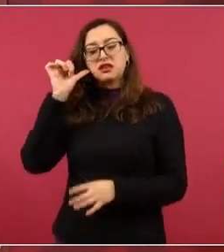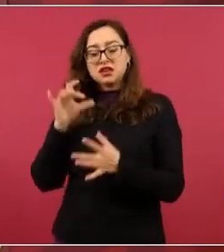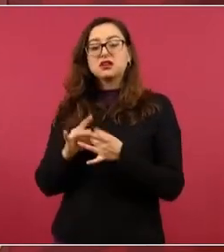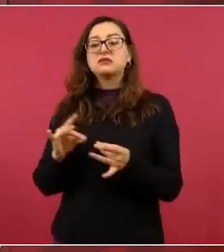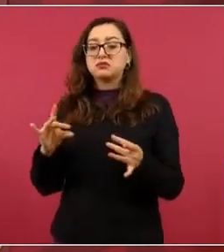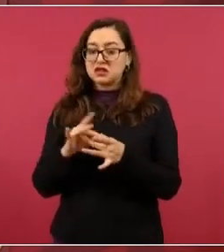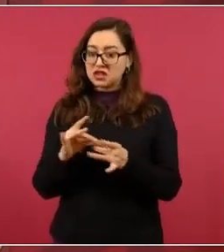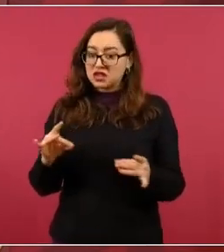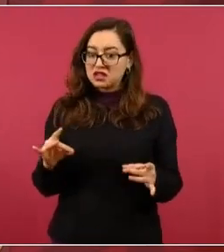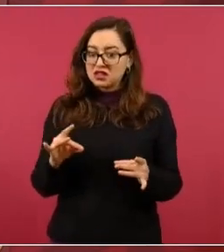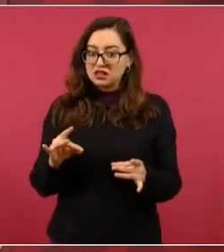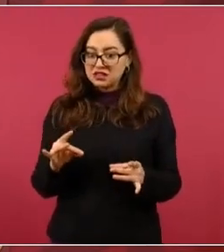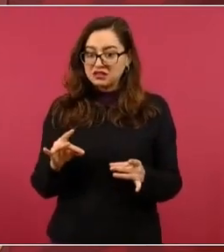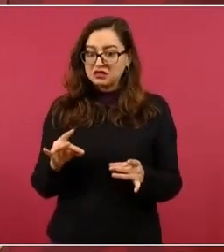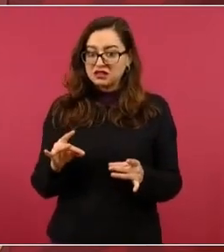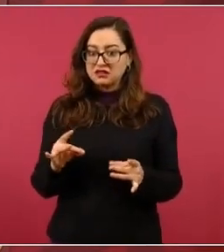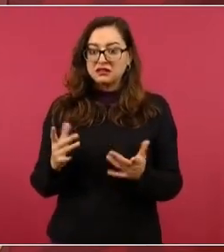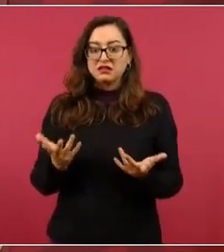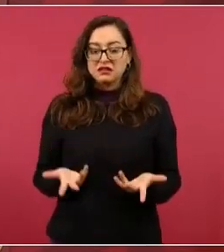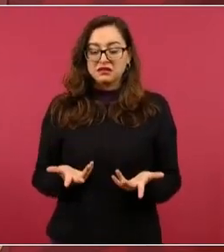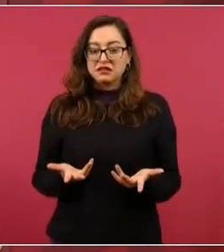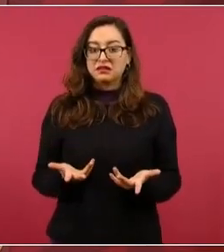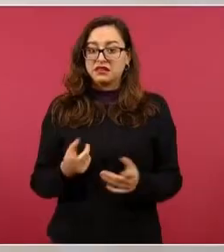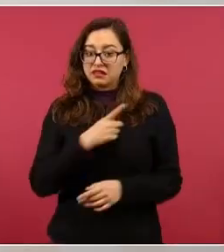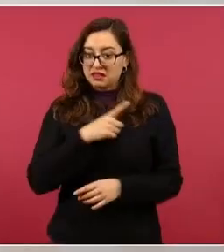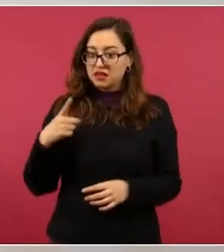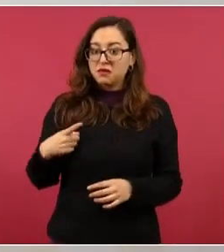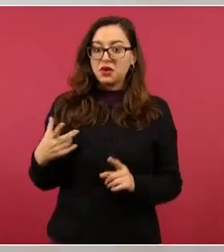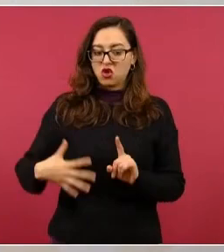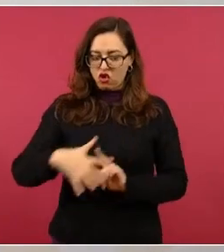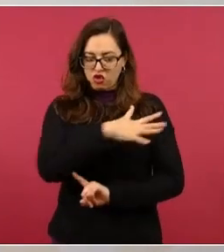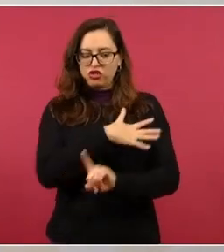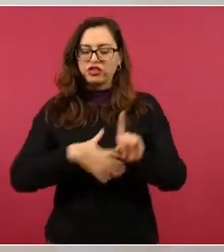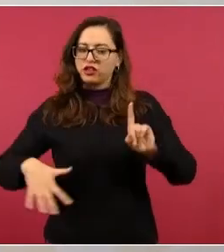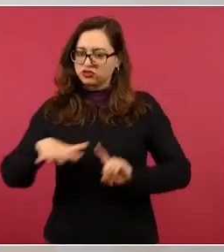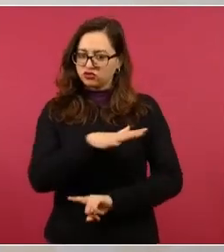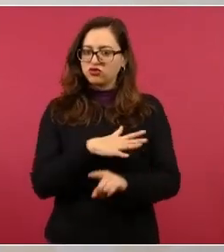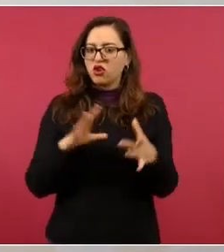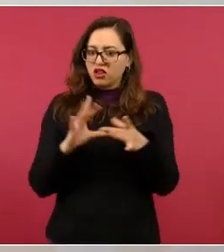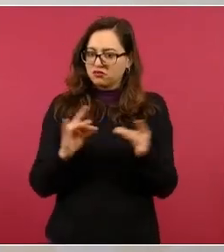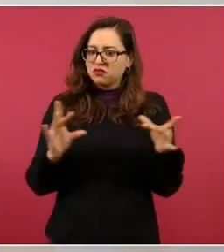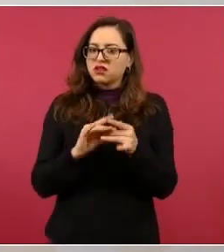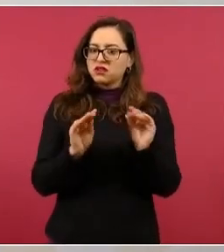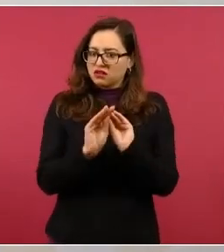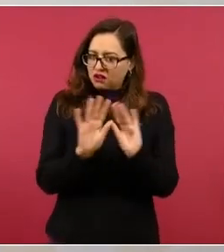siempre lo he dicho. no hay texto sin contexto.